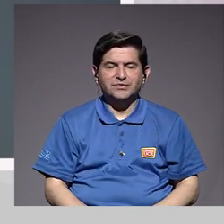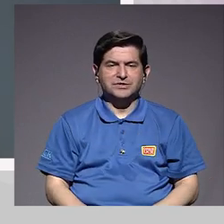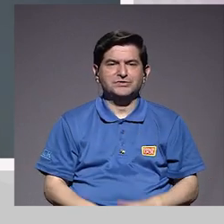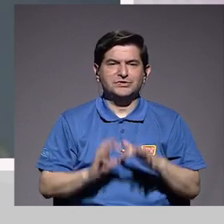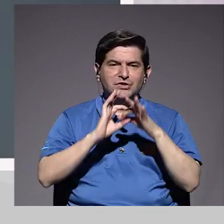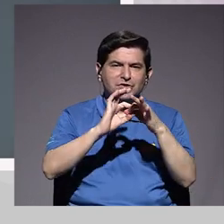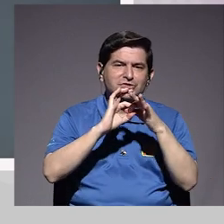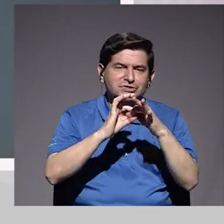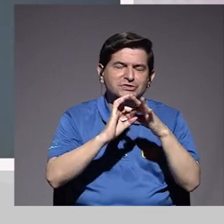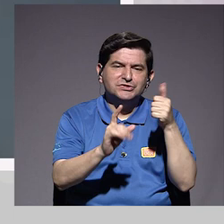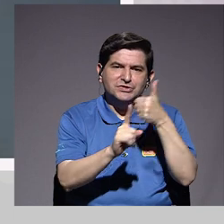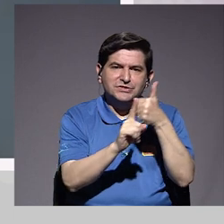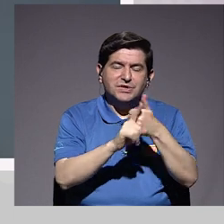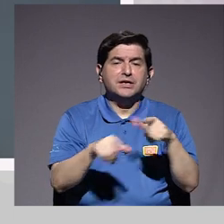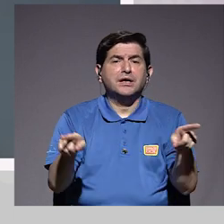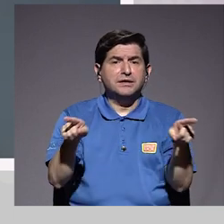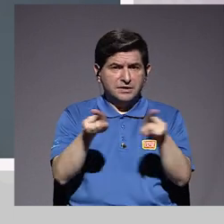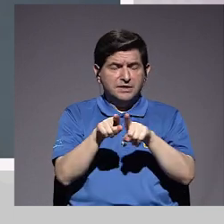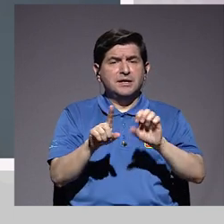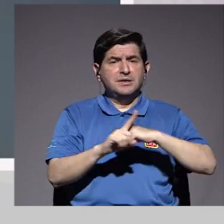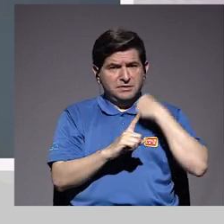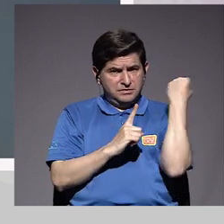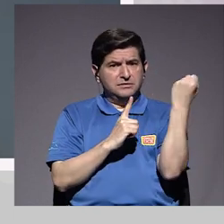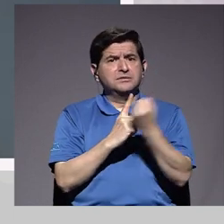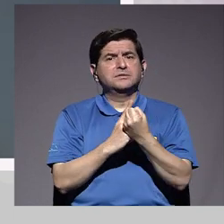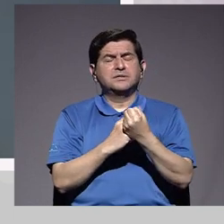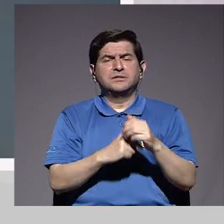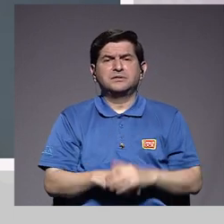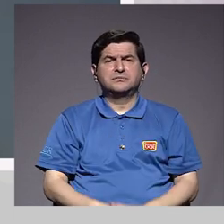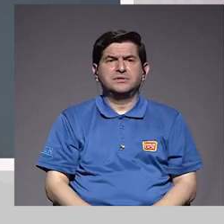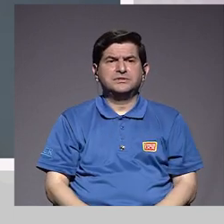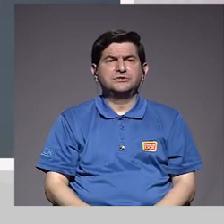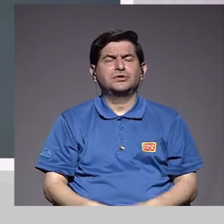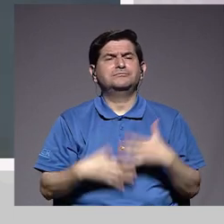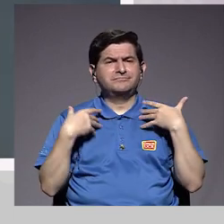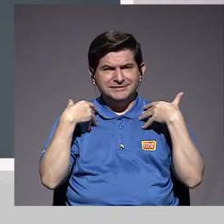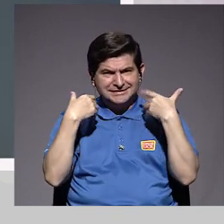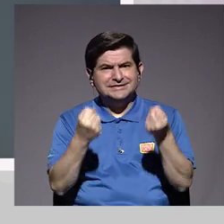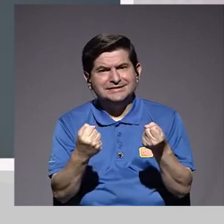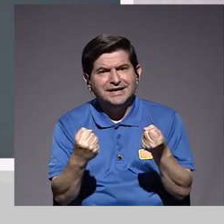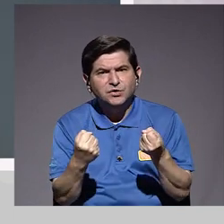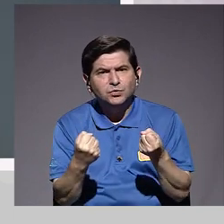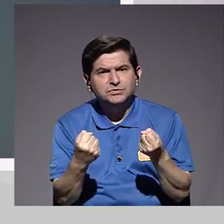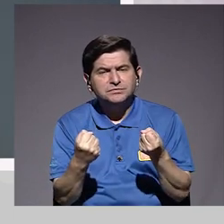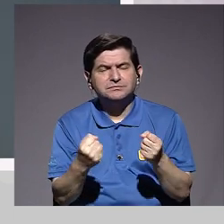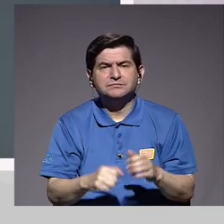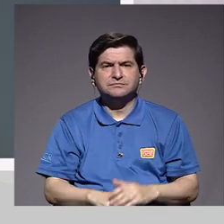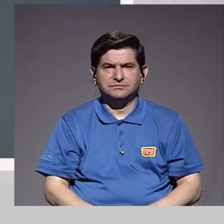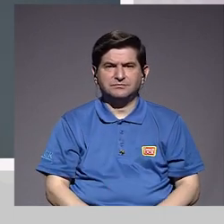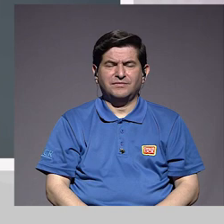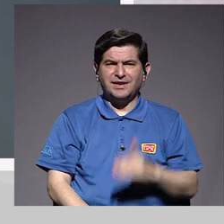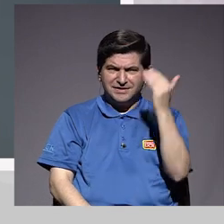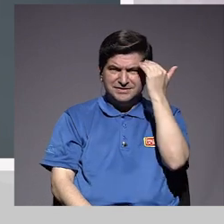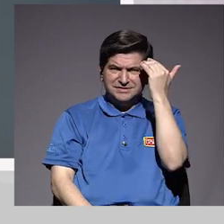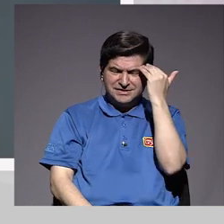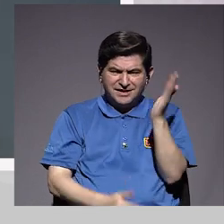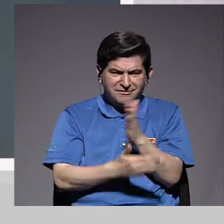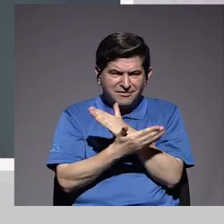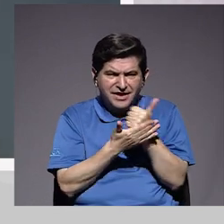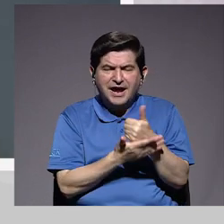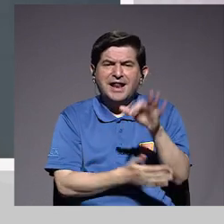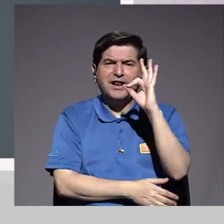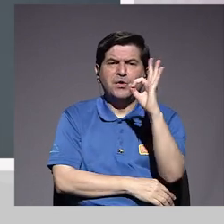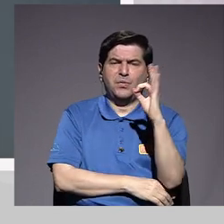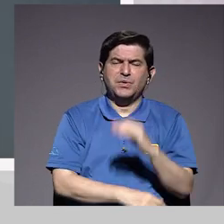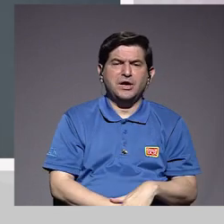la sexualidad en sí, sino por una cuestión también de, a ver, de salud, ¿verdad? Para saber cuándo hay